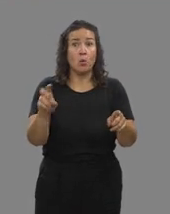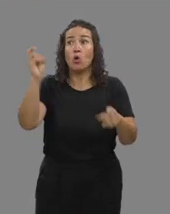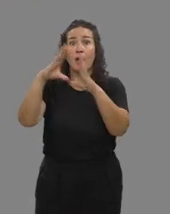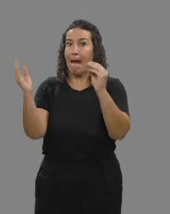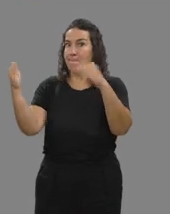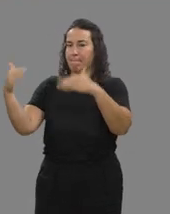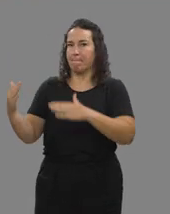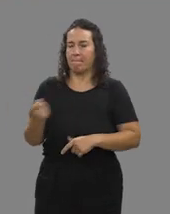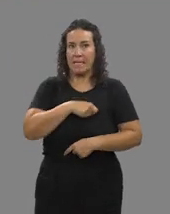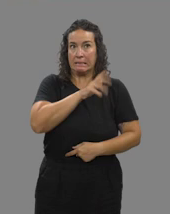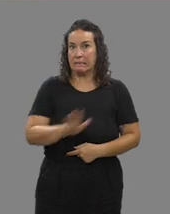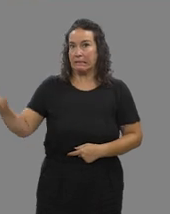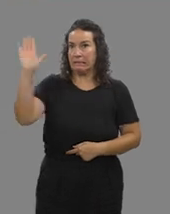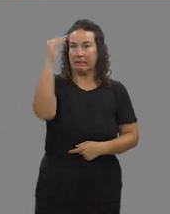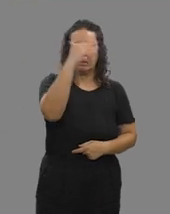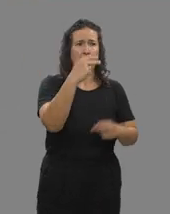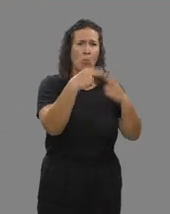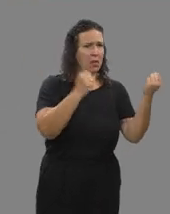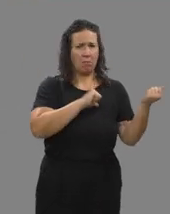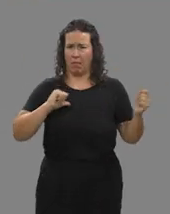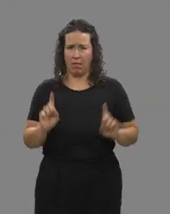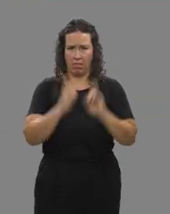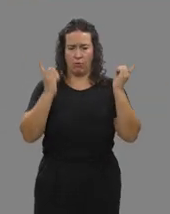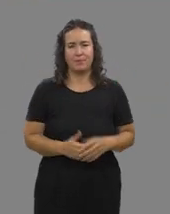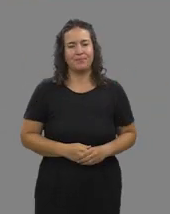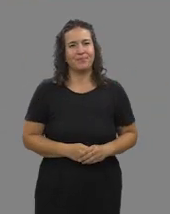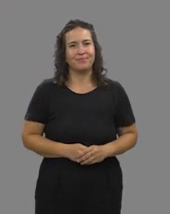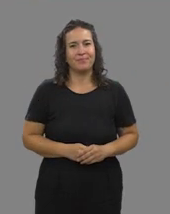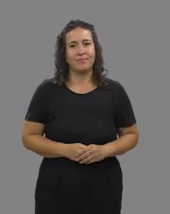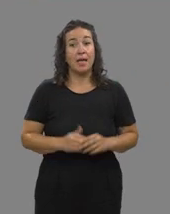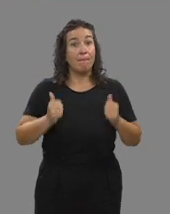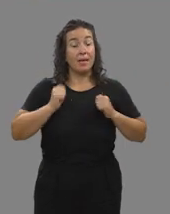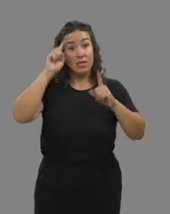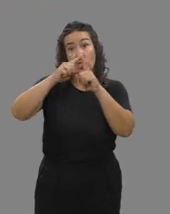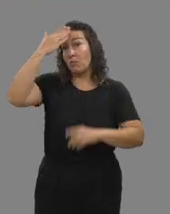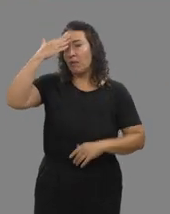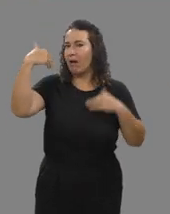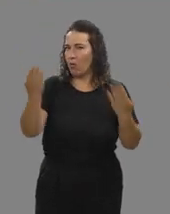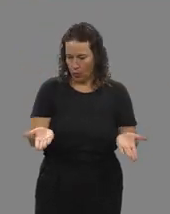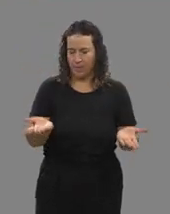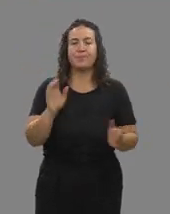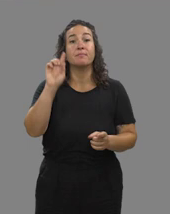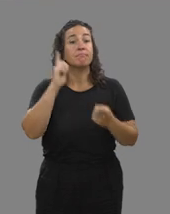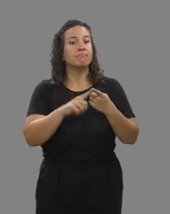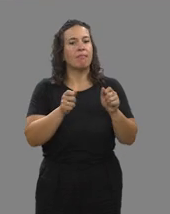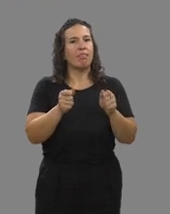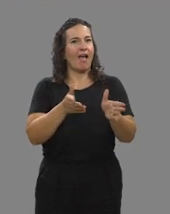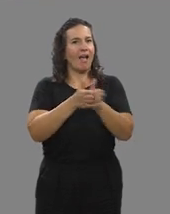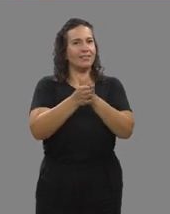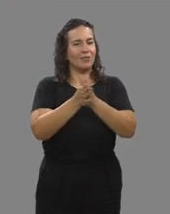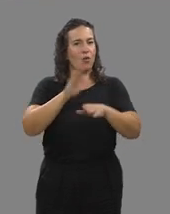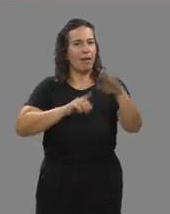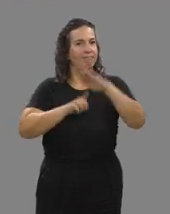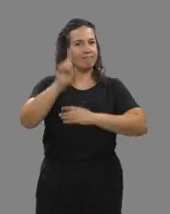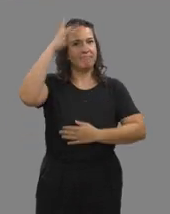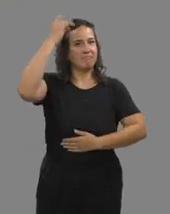posibles en otras universidades españolas ni públicas ni privadas. Los objetivos principales del máster son, por un lado, estimular